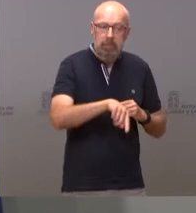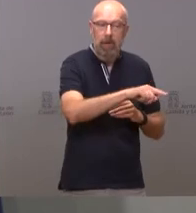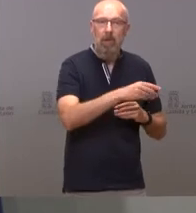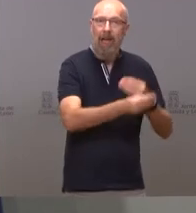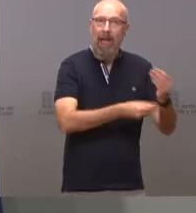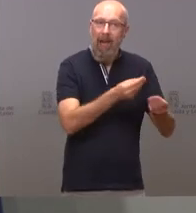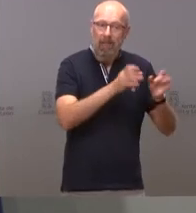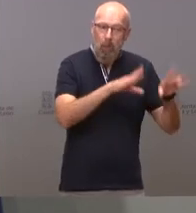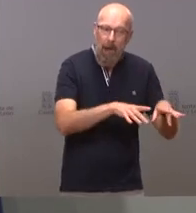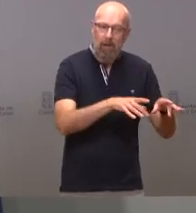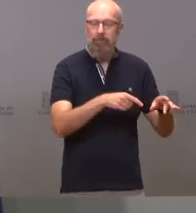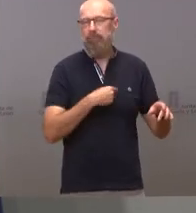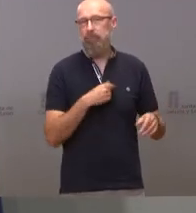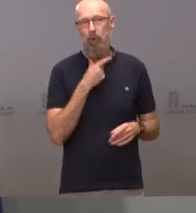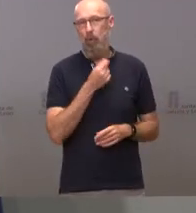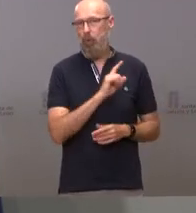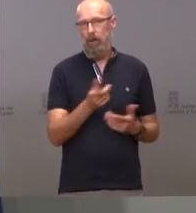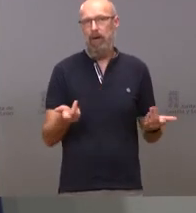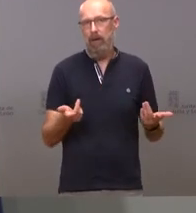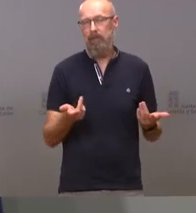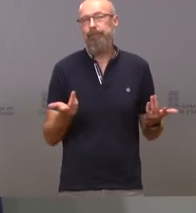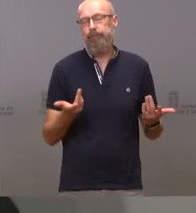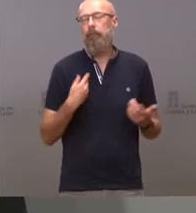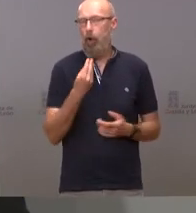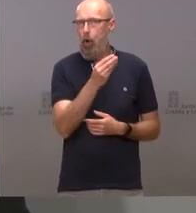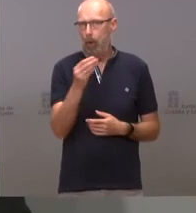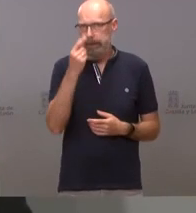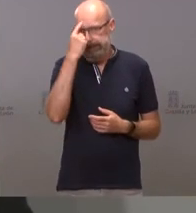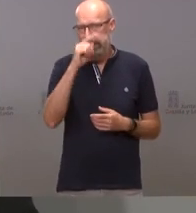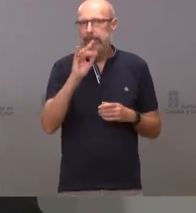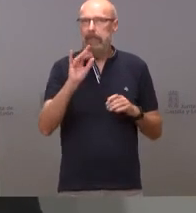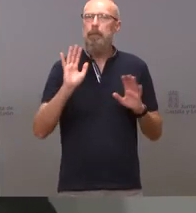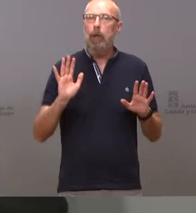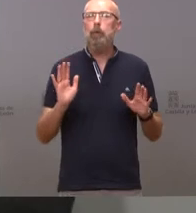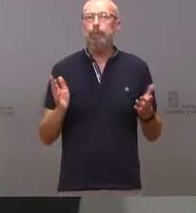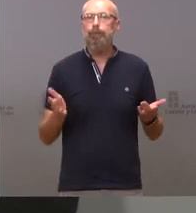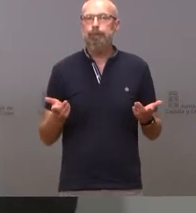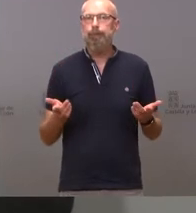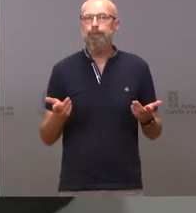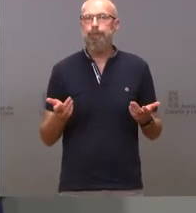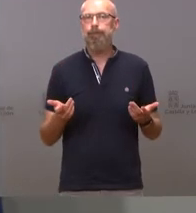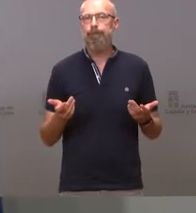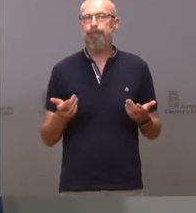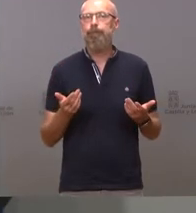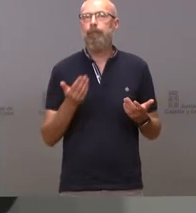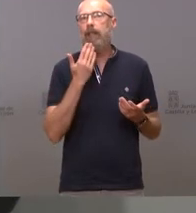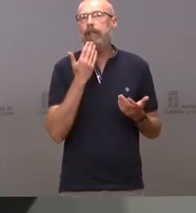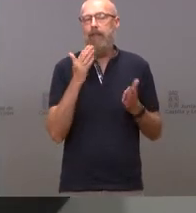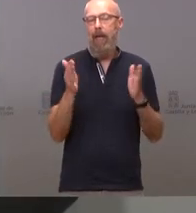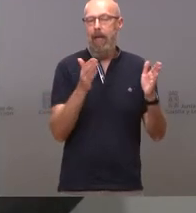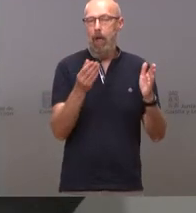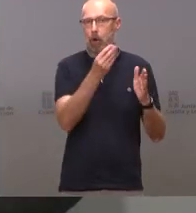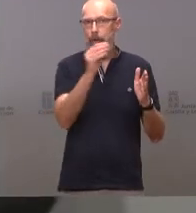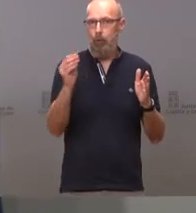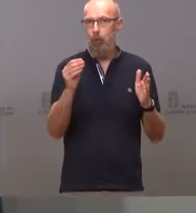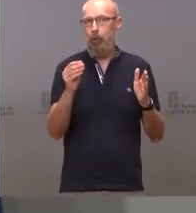yo comprendo que la juventud pues tiene estas cosas afortunadamente la juventud es un periodo afortunado o desafortunadamente